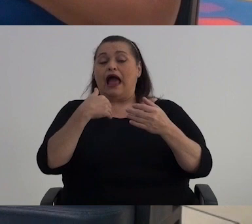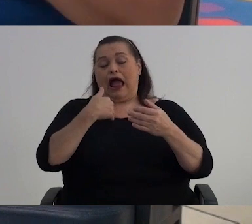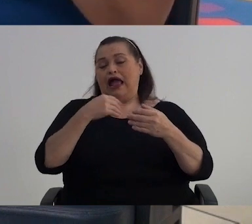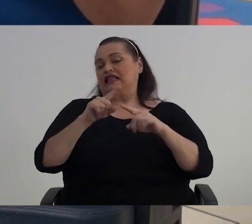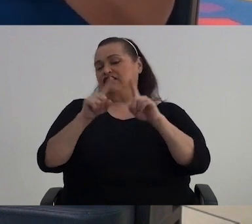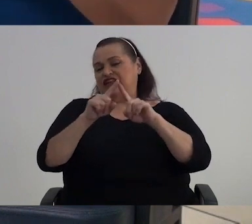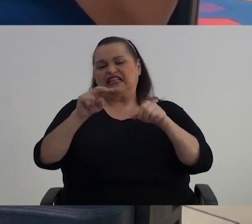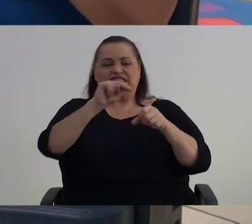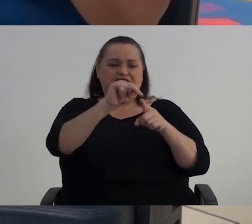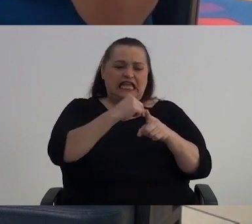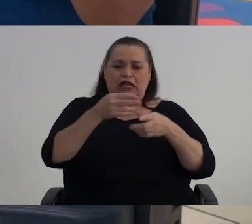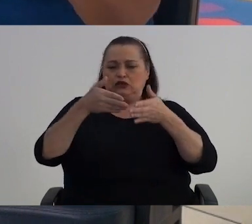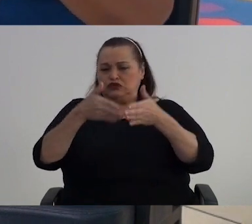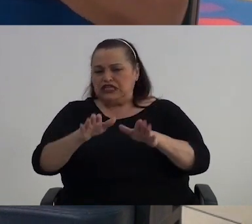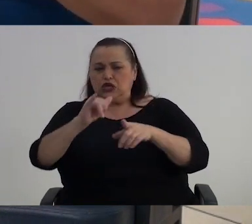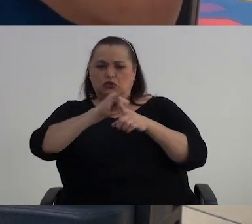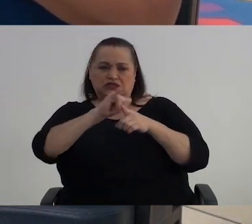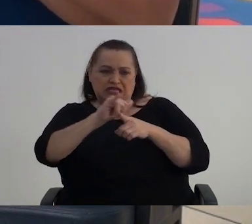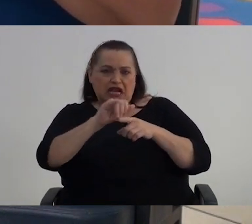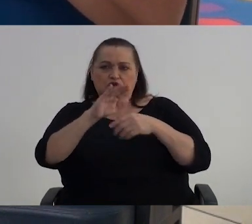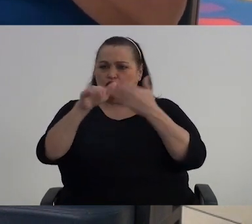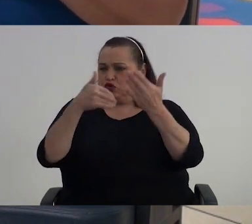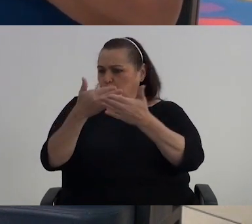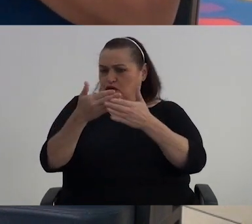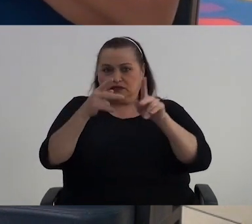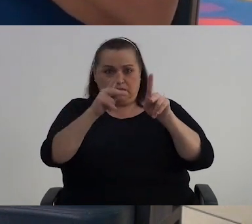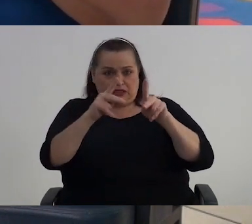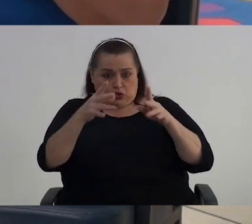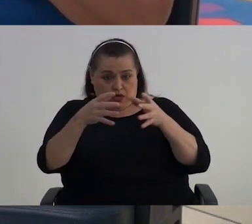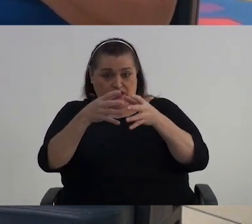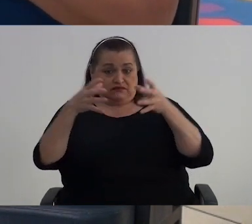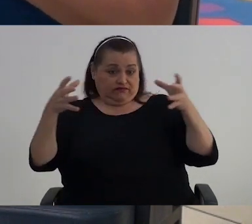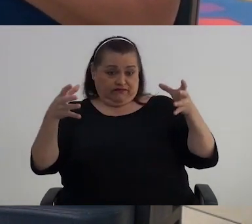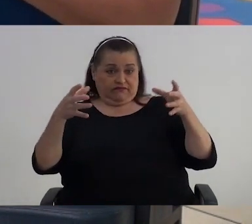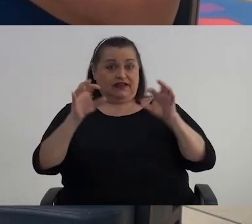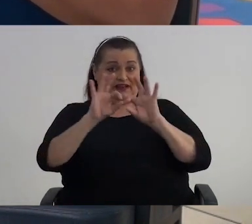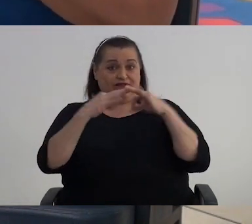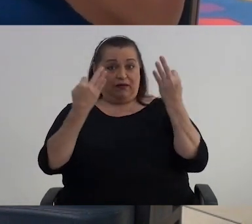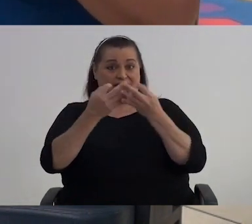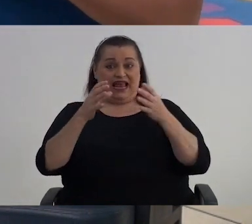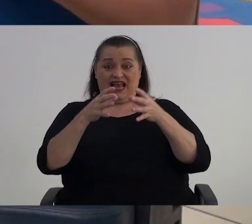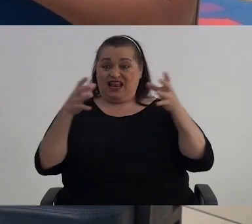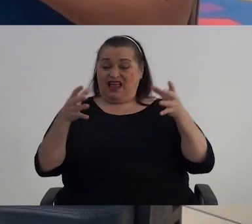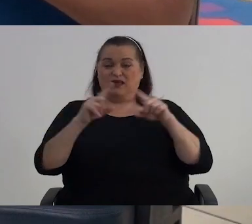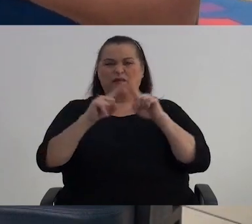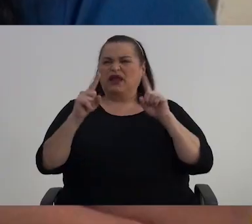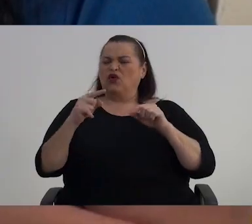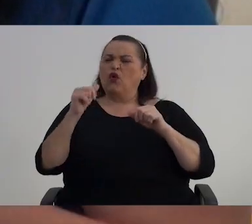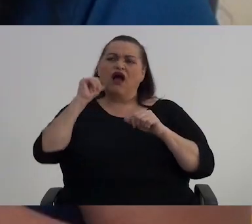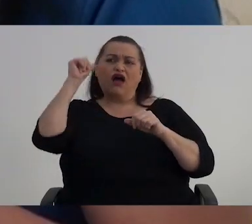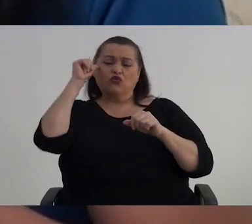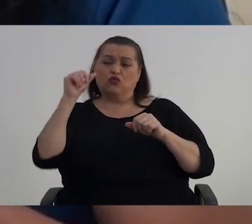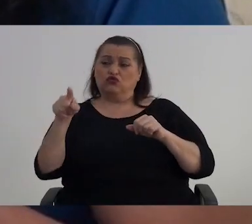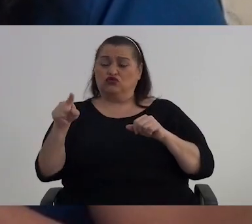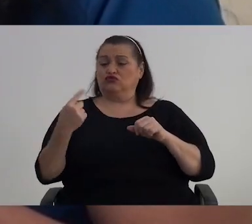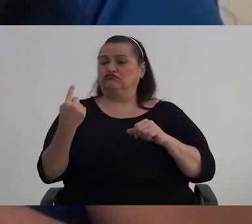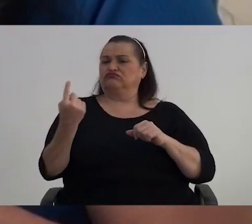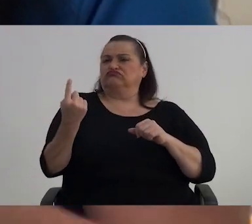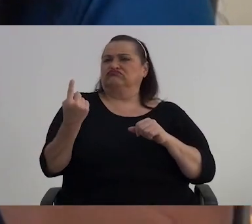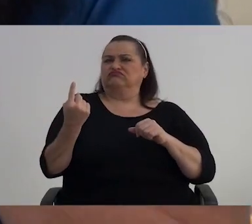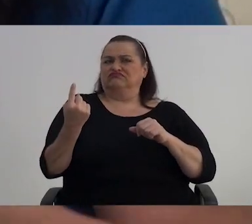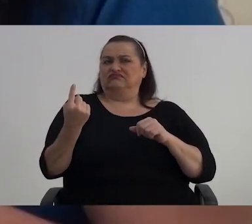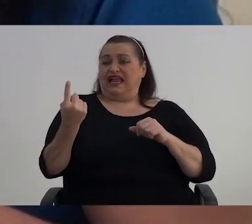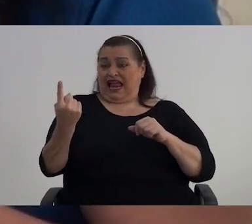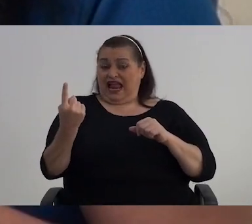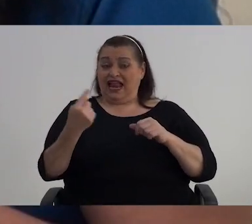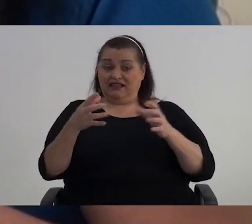hay varios, ¿verdad? Los nietos, los hijos, el yerno y quizás amplio, una familia amplia O el adulto mayor que vive solito Pero lo más triste, Eduardo, es